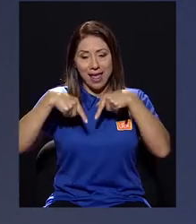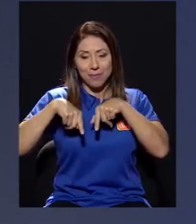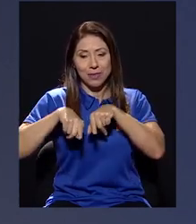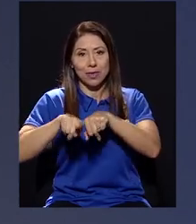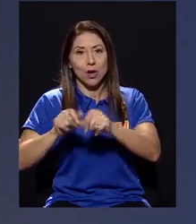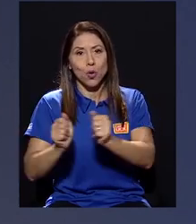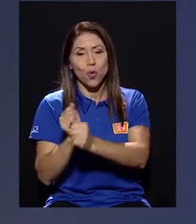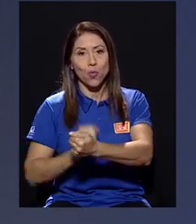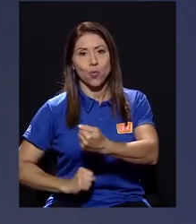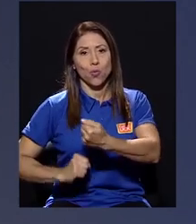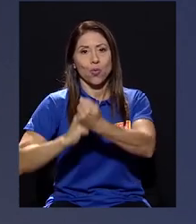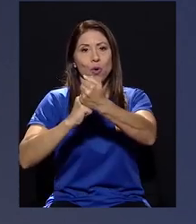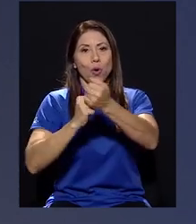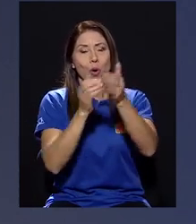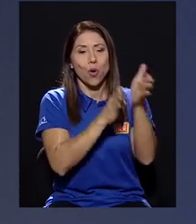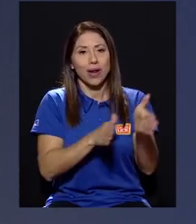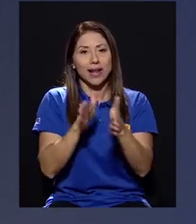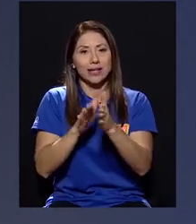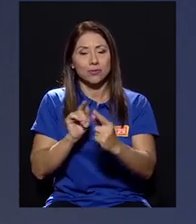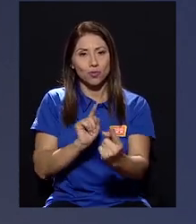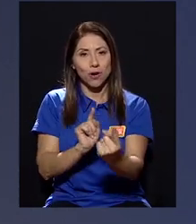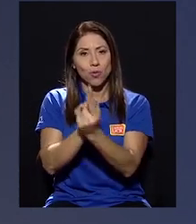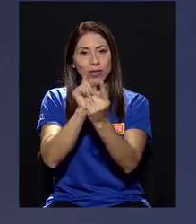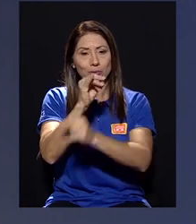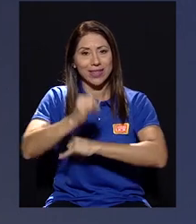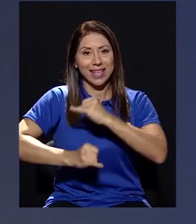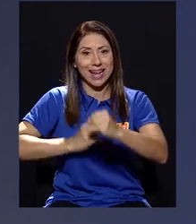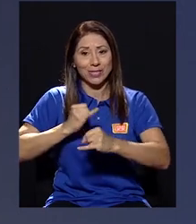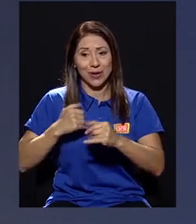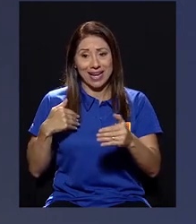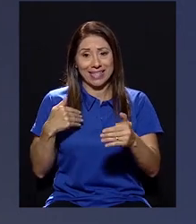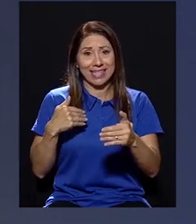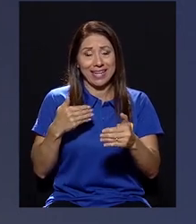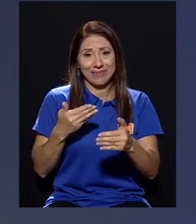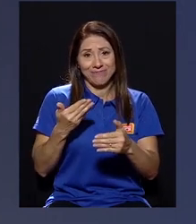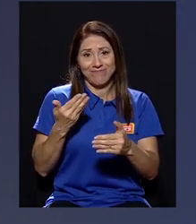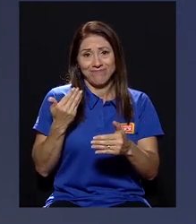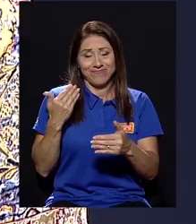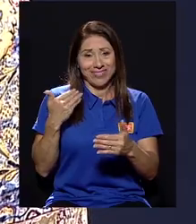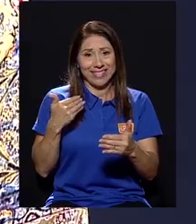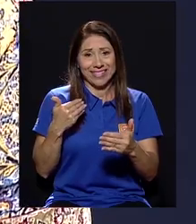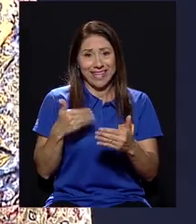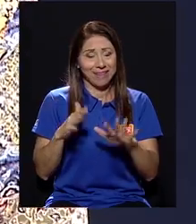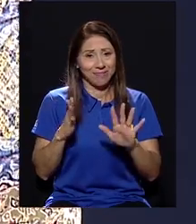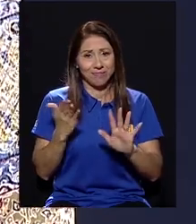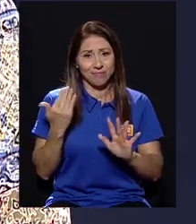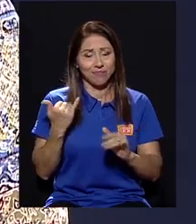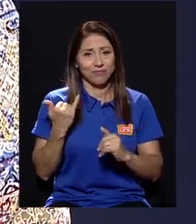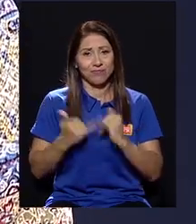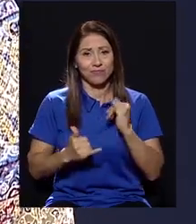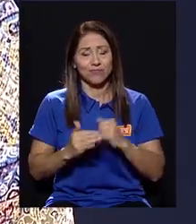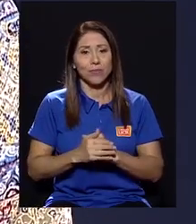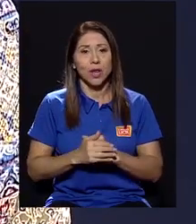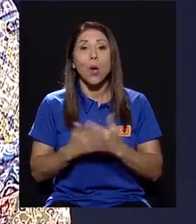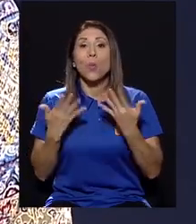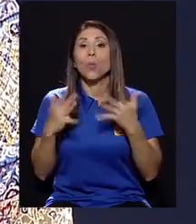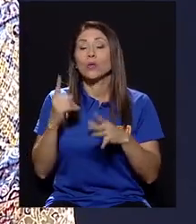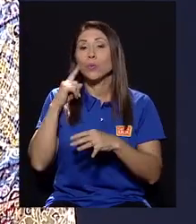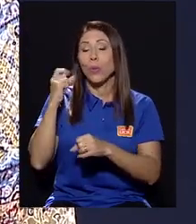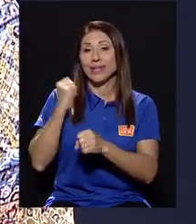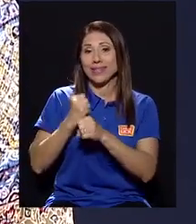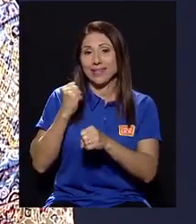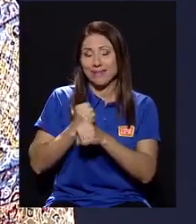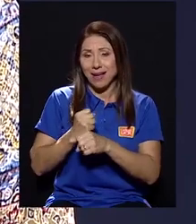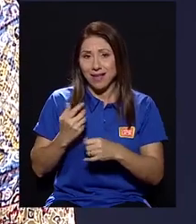lo que significa la organización de un encuentro internacional que tenemos a puertas recientemente. Pues justamente por estar